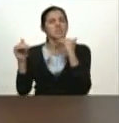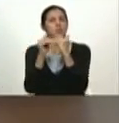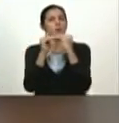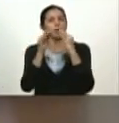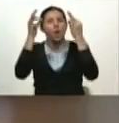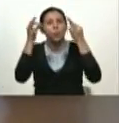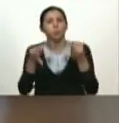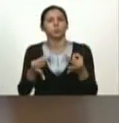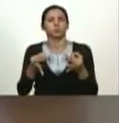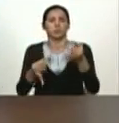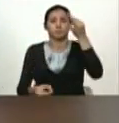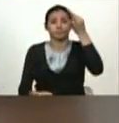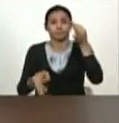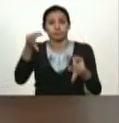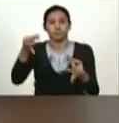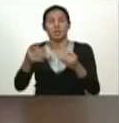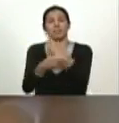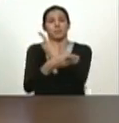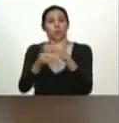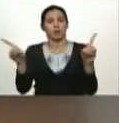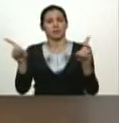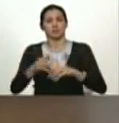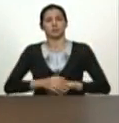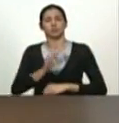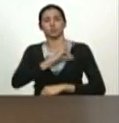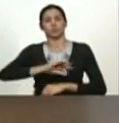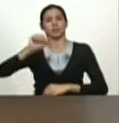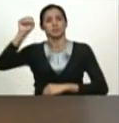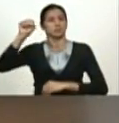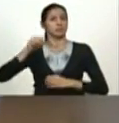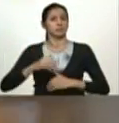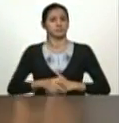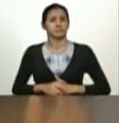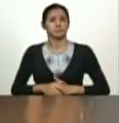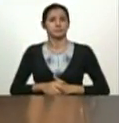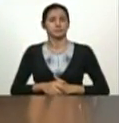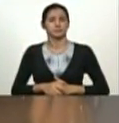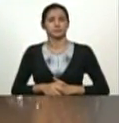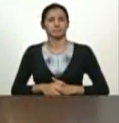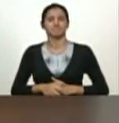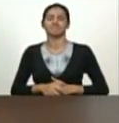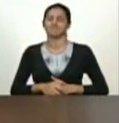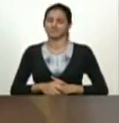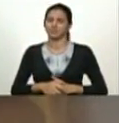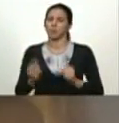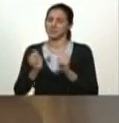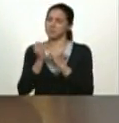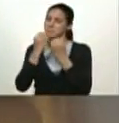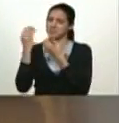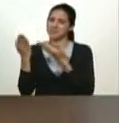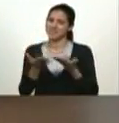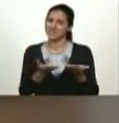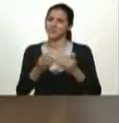justa democrática socialista camarada bienvenido